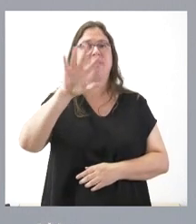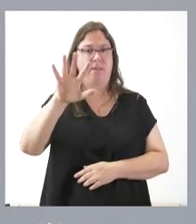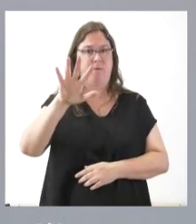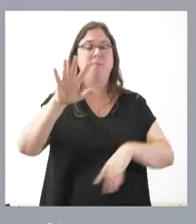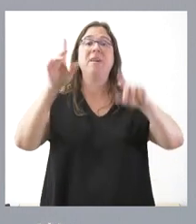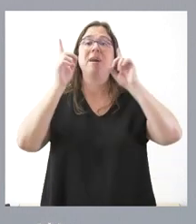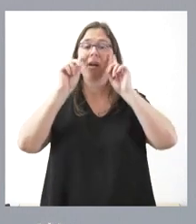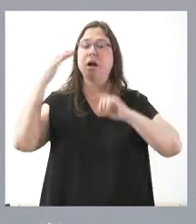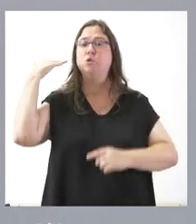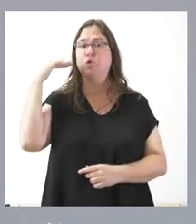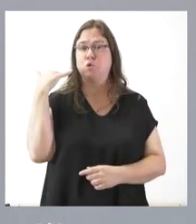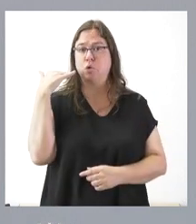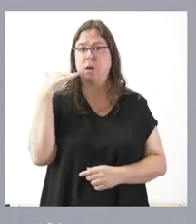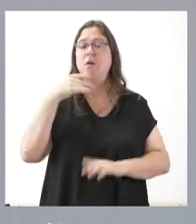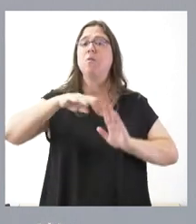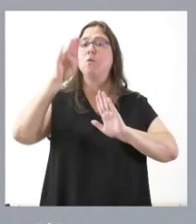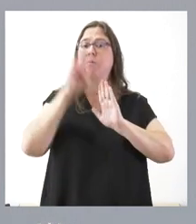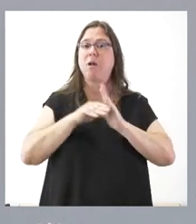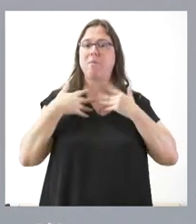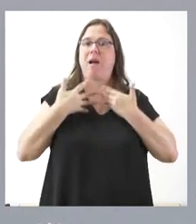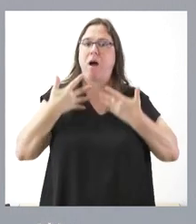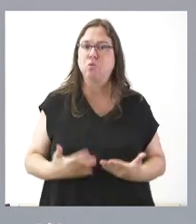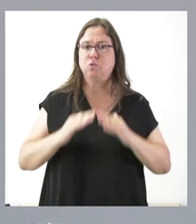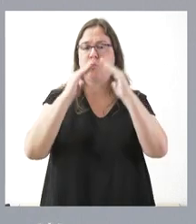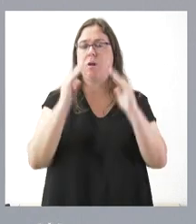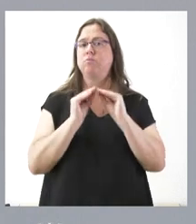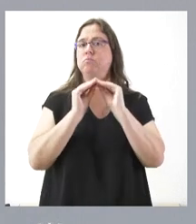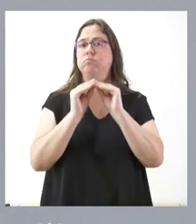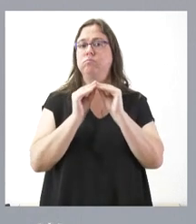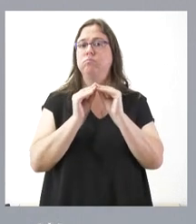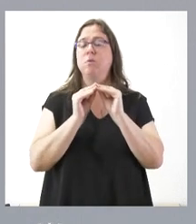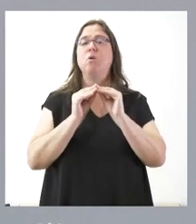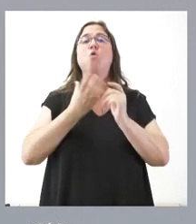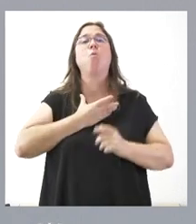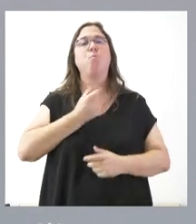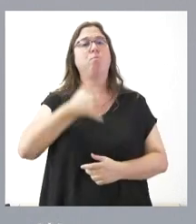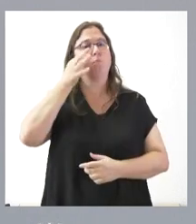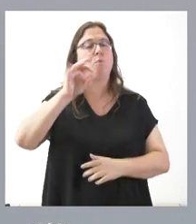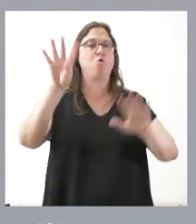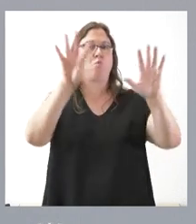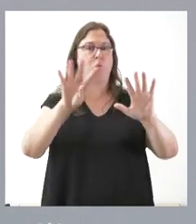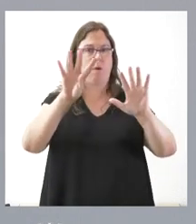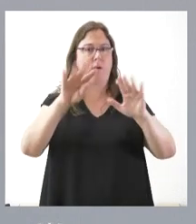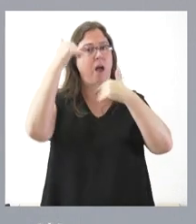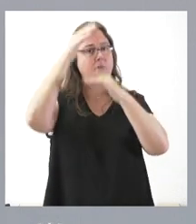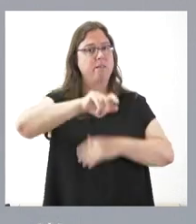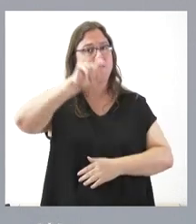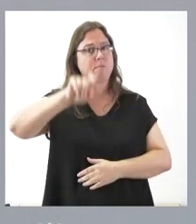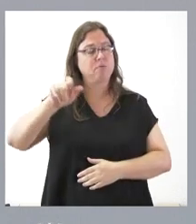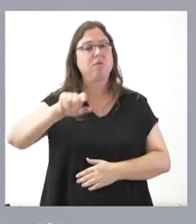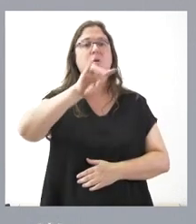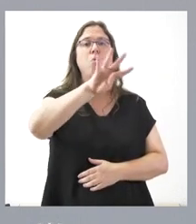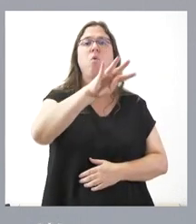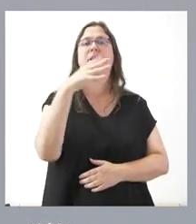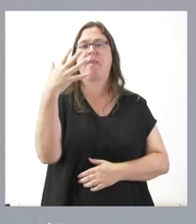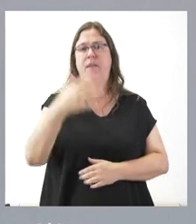caso de Soria, el programa Agusto en Casa se está desarrollando en 9 municipios y atiende a 45